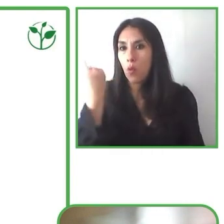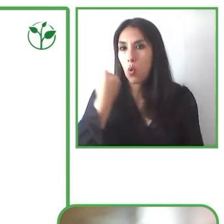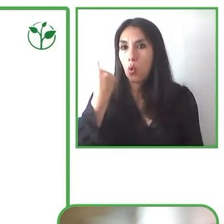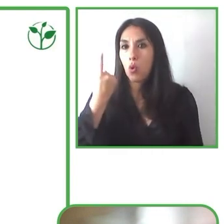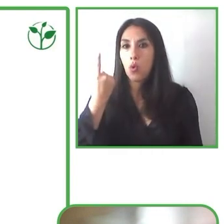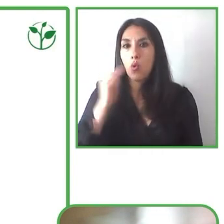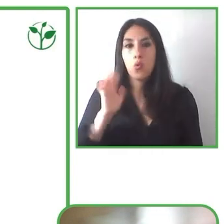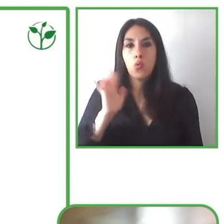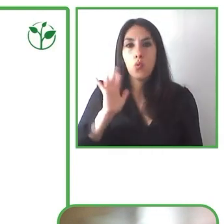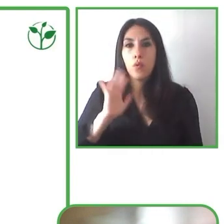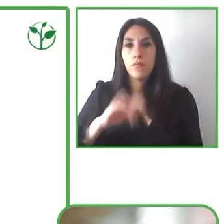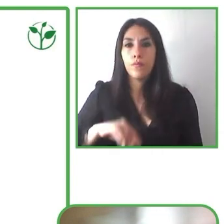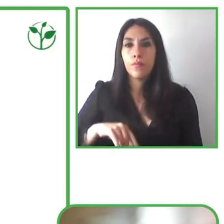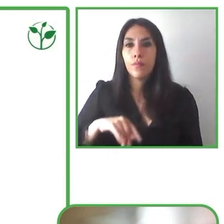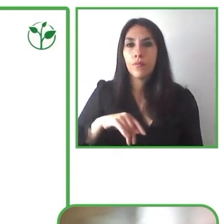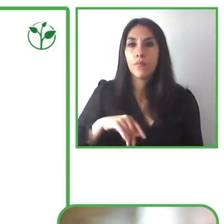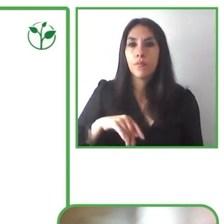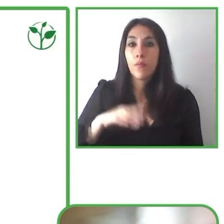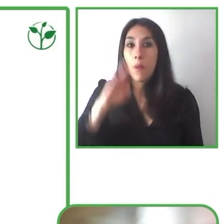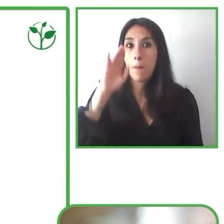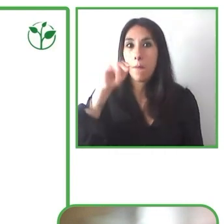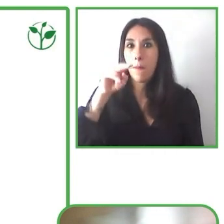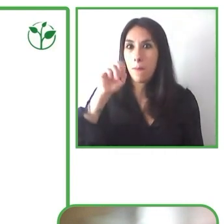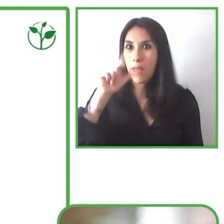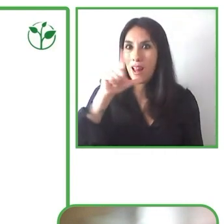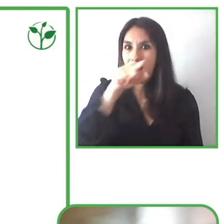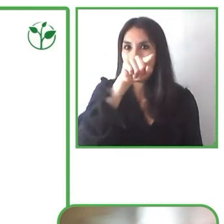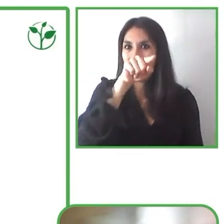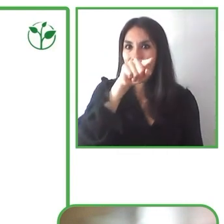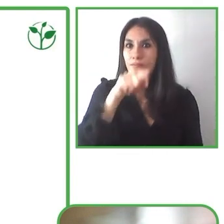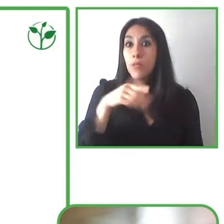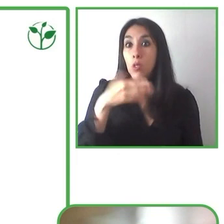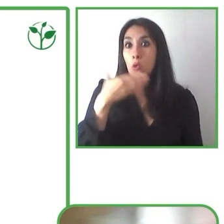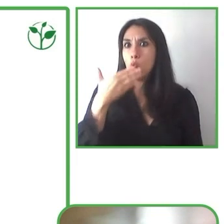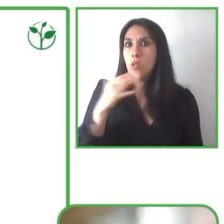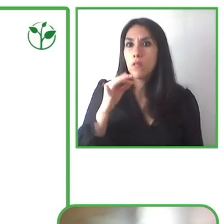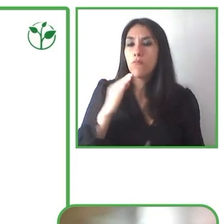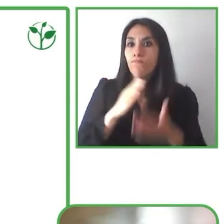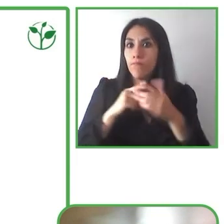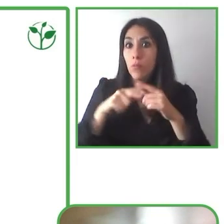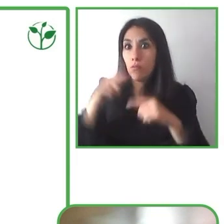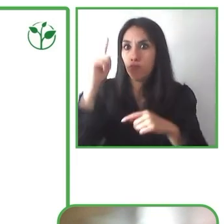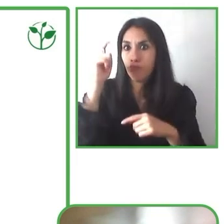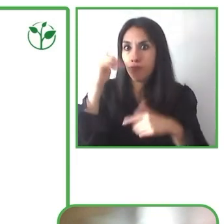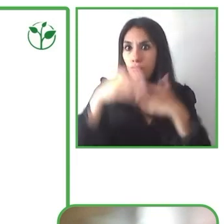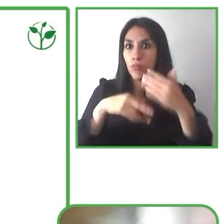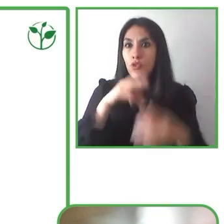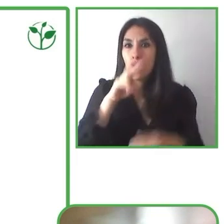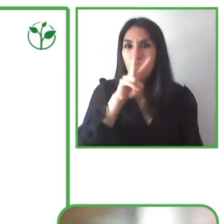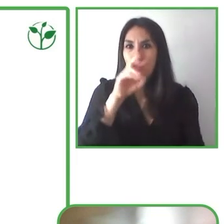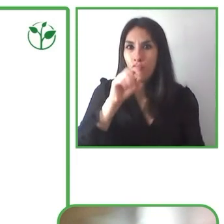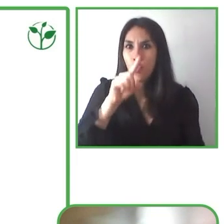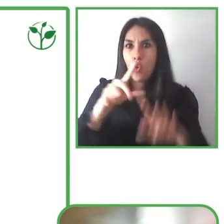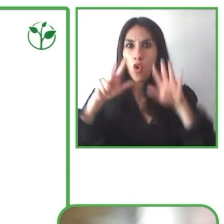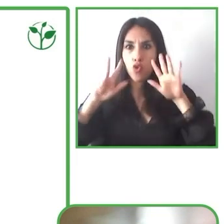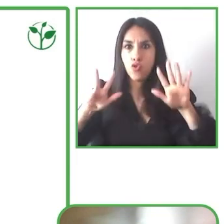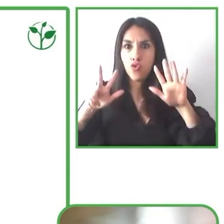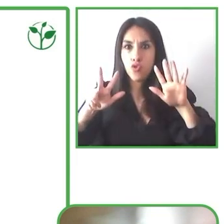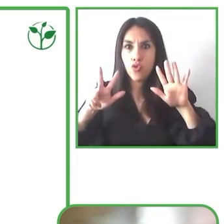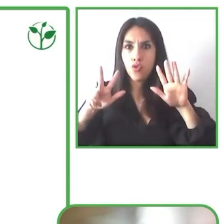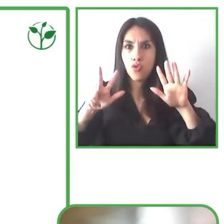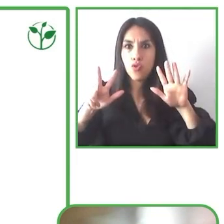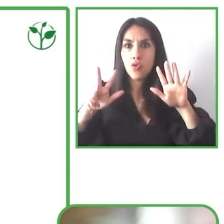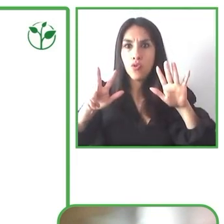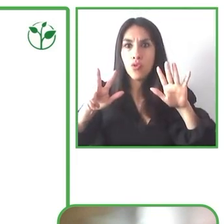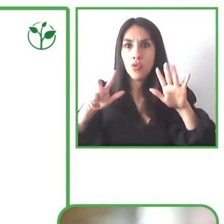haciendo desde 2006 y solamente ha parado en 2020 debido a la pandemia por algo que se escapaba a nuestro control. Conseguimos el